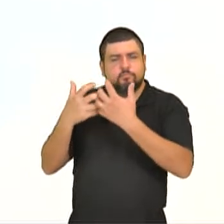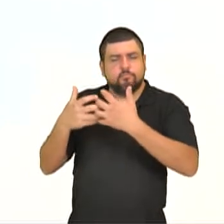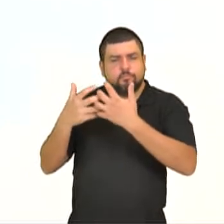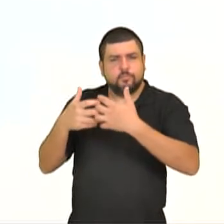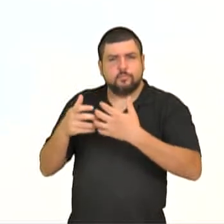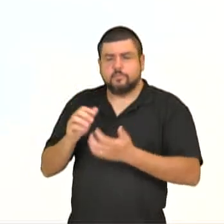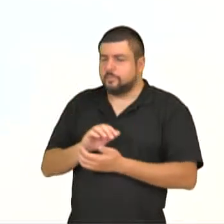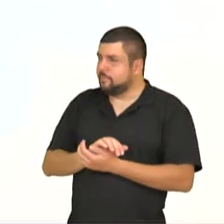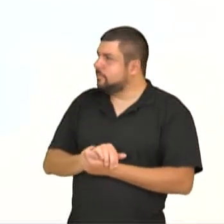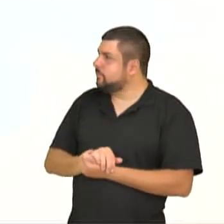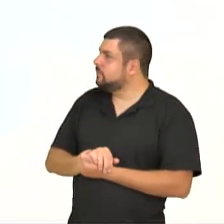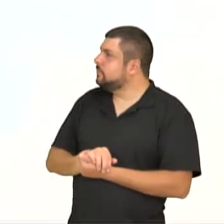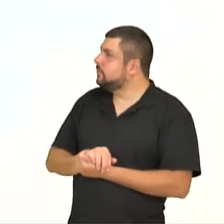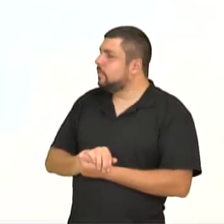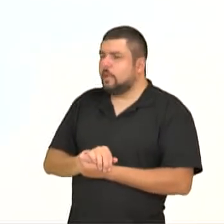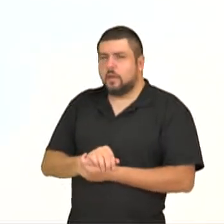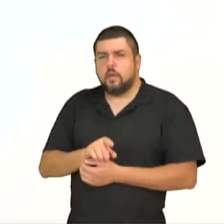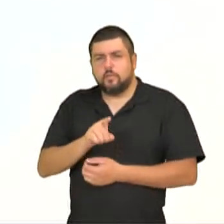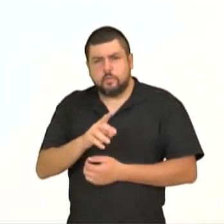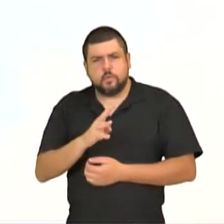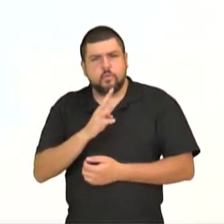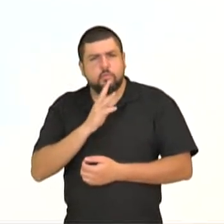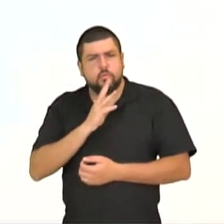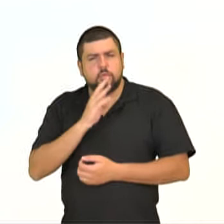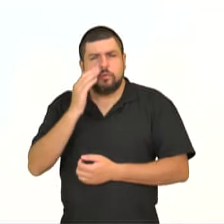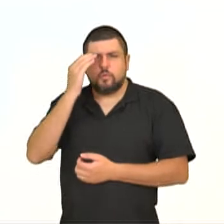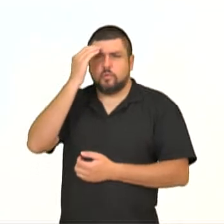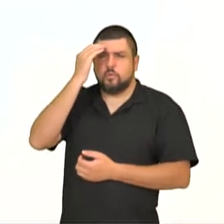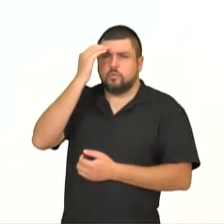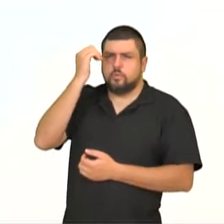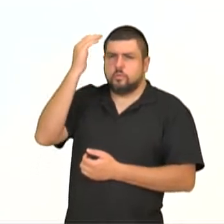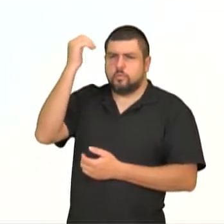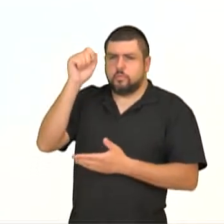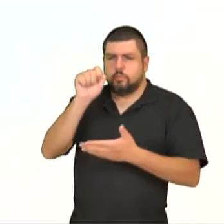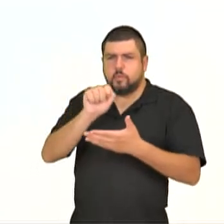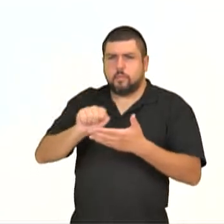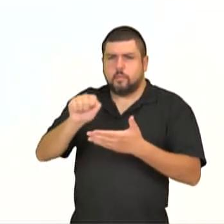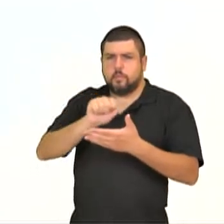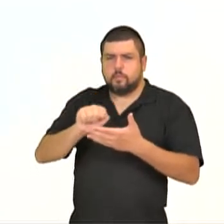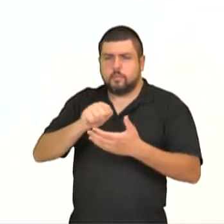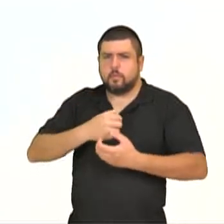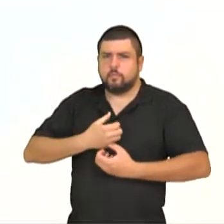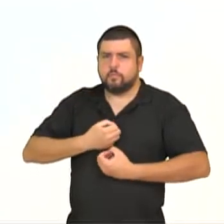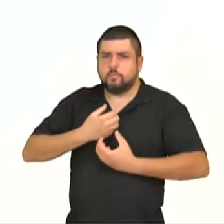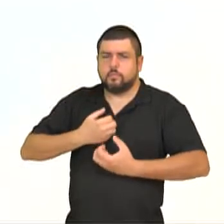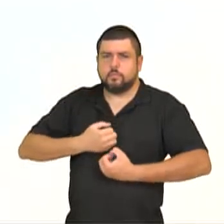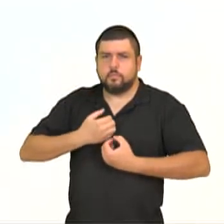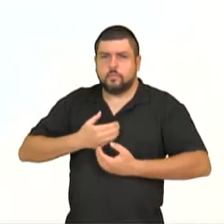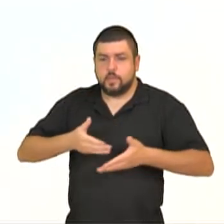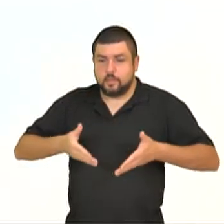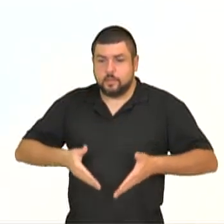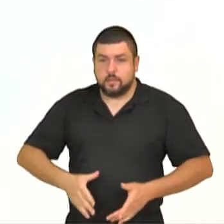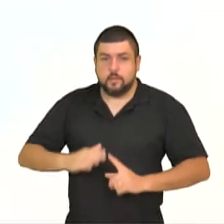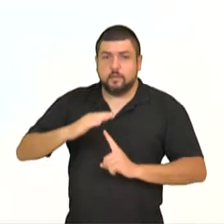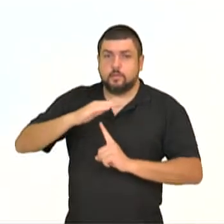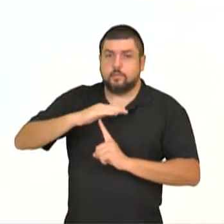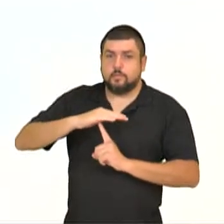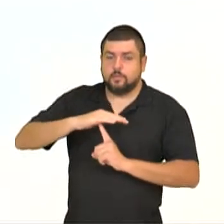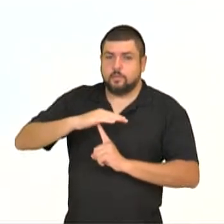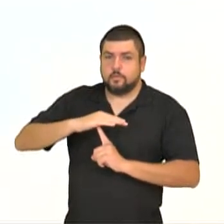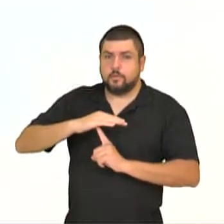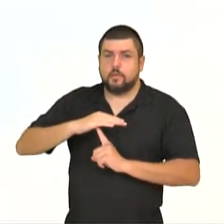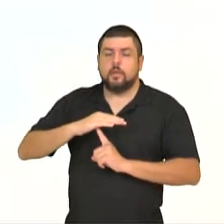escuchaste hablar de una gran poetisa brasileña y paranaense? Sus grandes producciones son el género